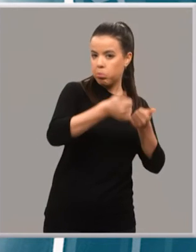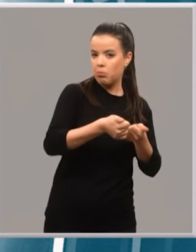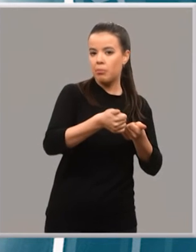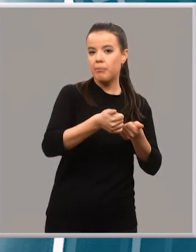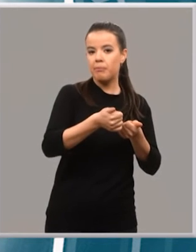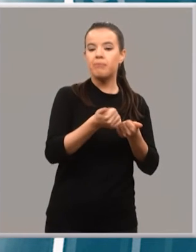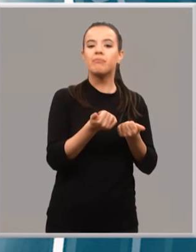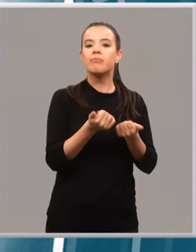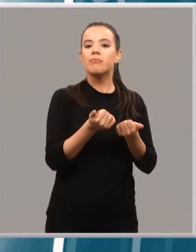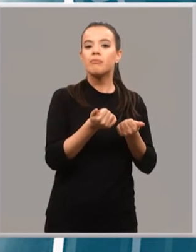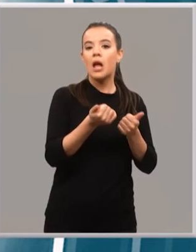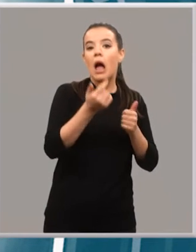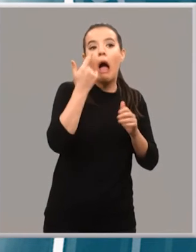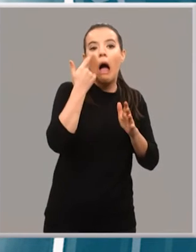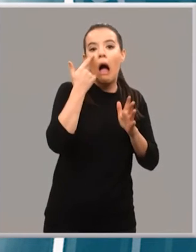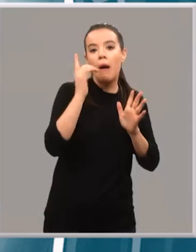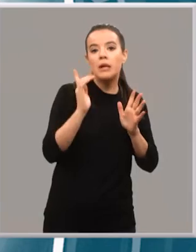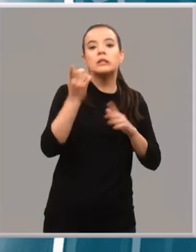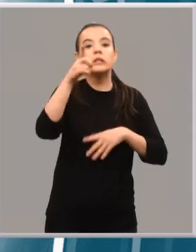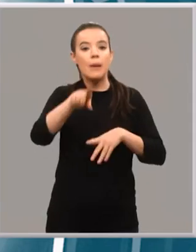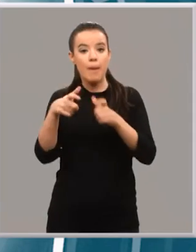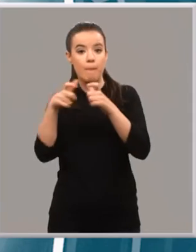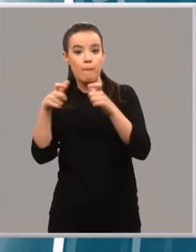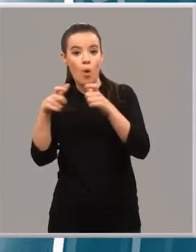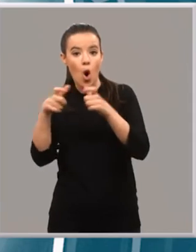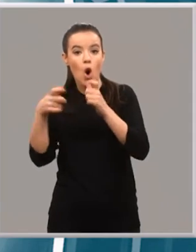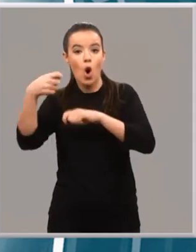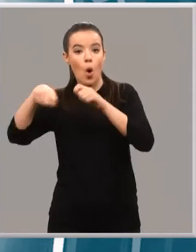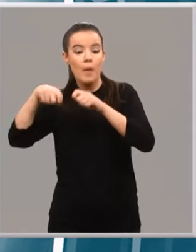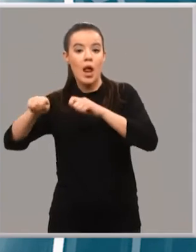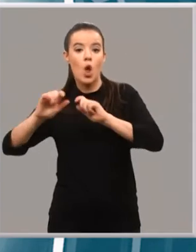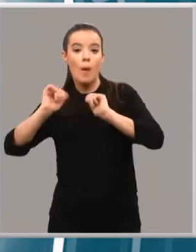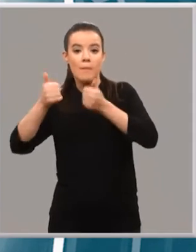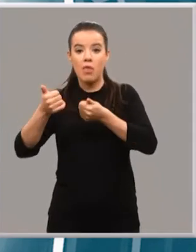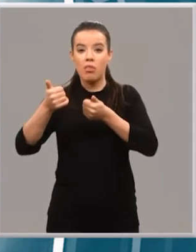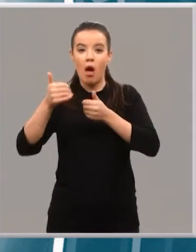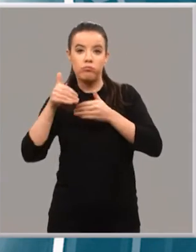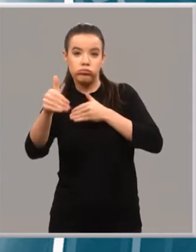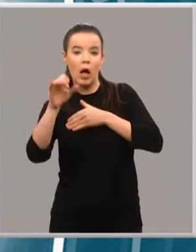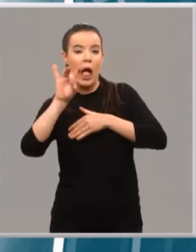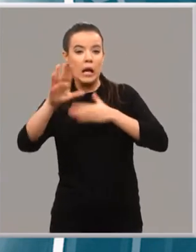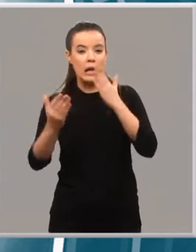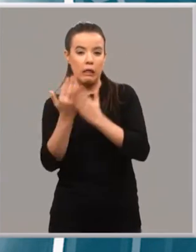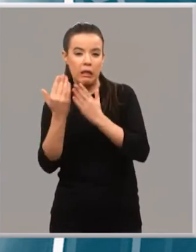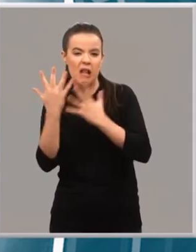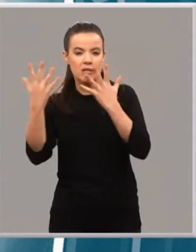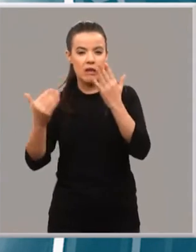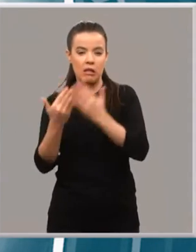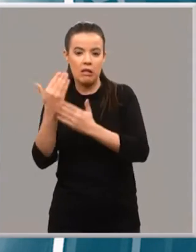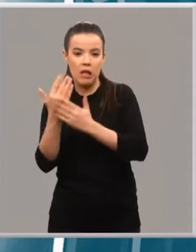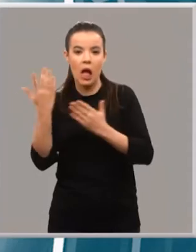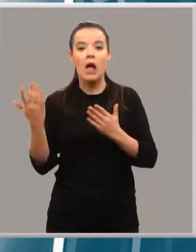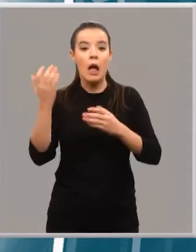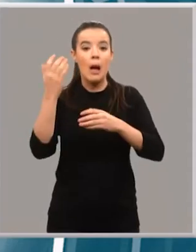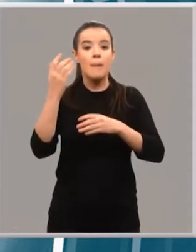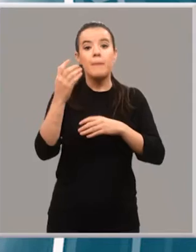incluimos también en el bono comercio que empieza dentro de 10-15 días. Todo el mes de diciembre, todos los sábados vamos a hacer